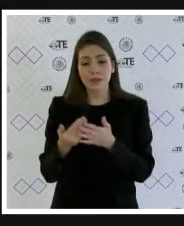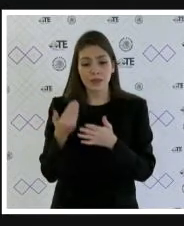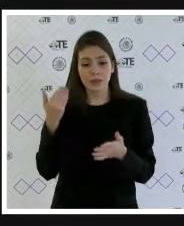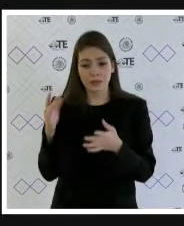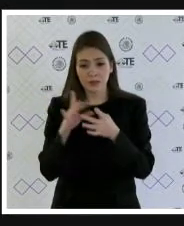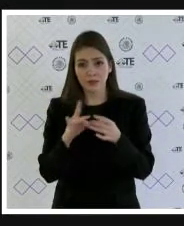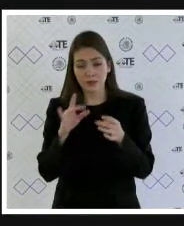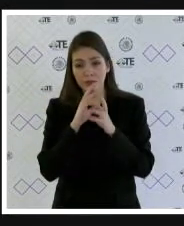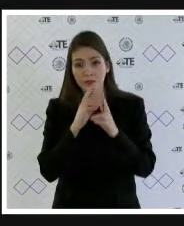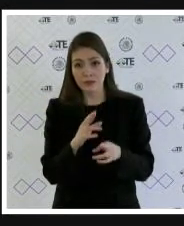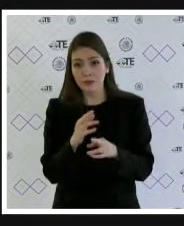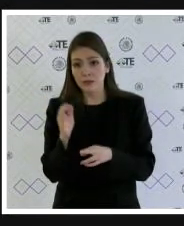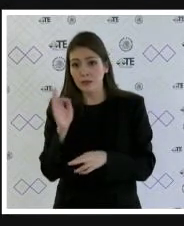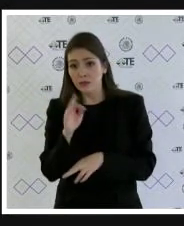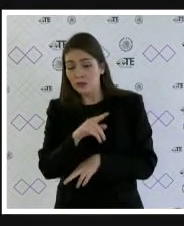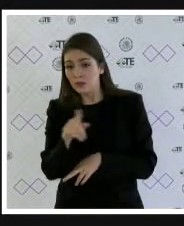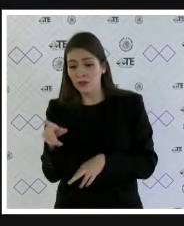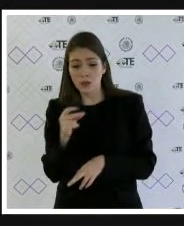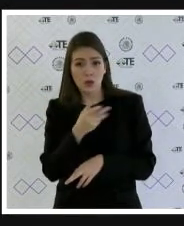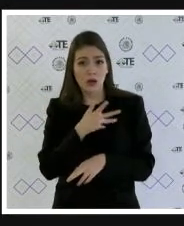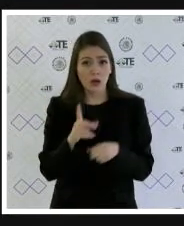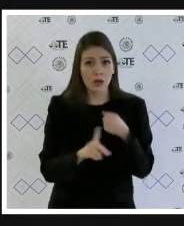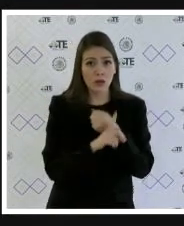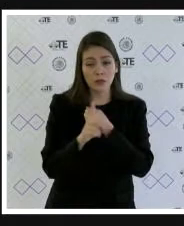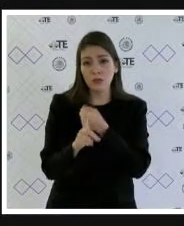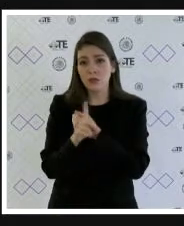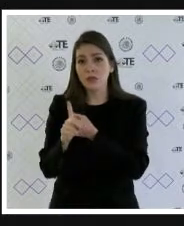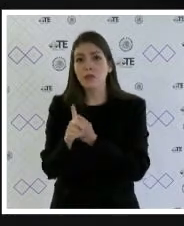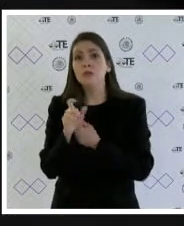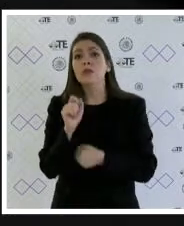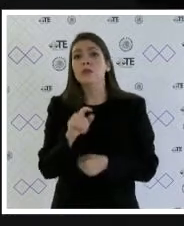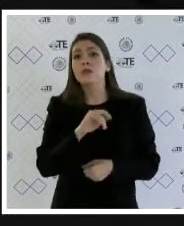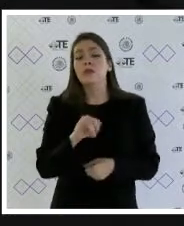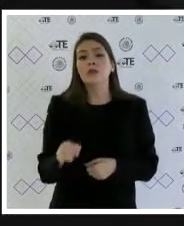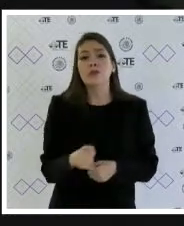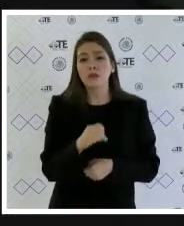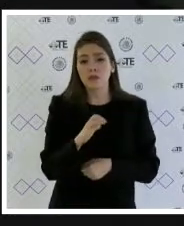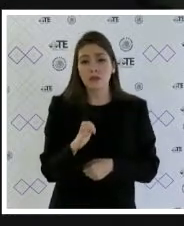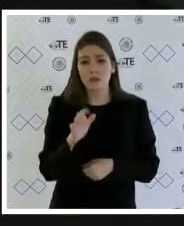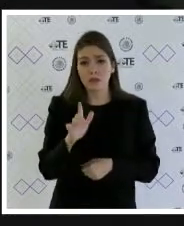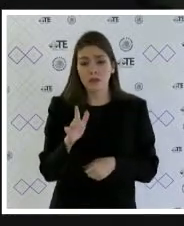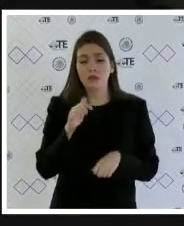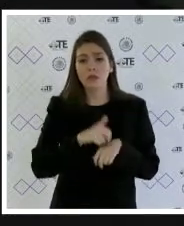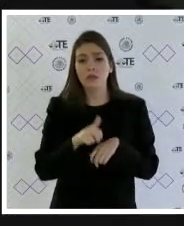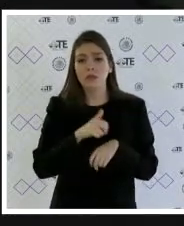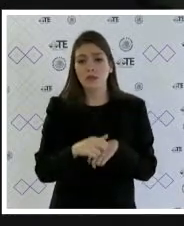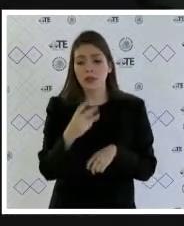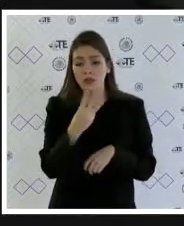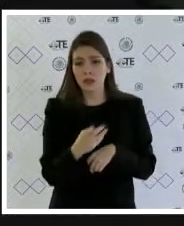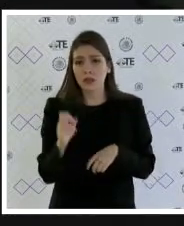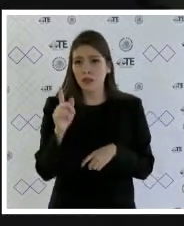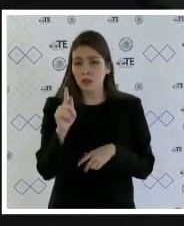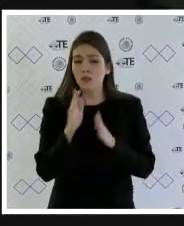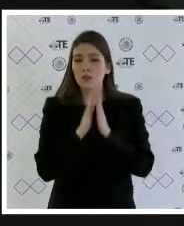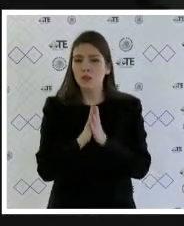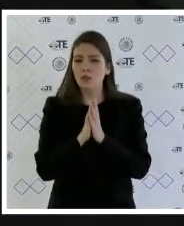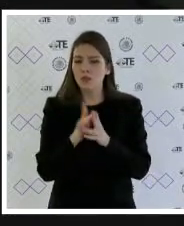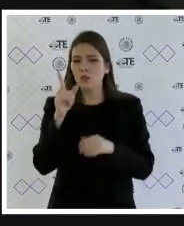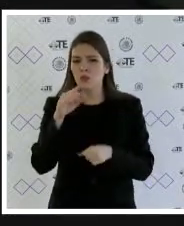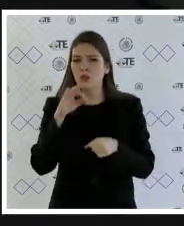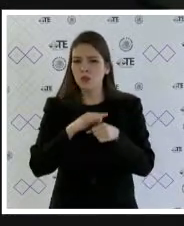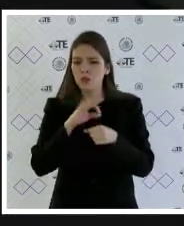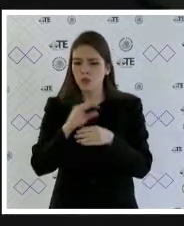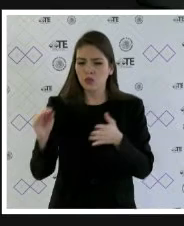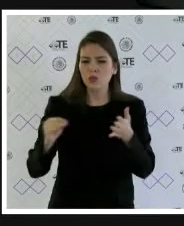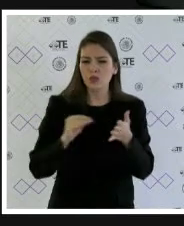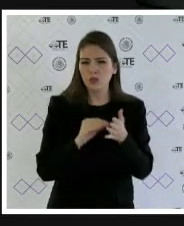quisiera solicitarle si no hay inconveniente que en el respecto del juicio electoral trescientos setenta me anote un voto aclaratorio el cual desde luego no